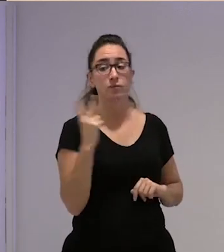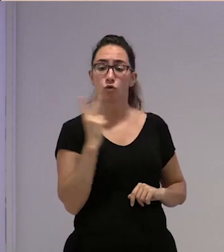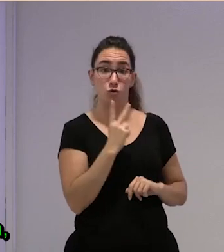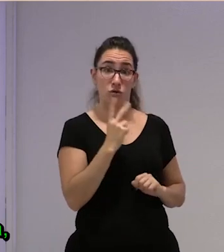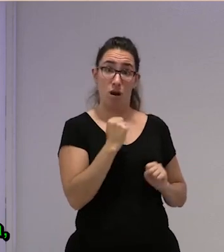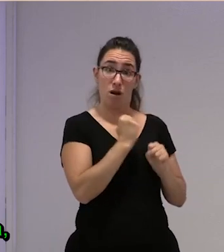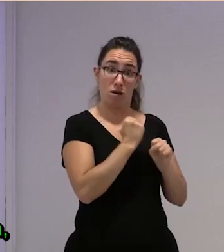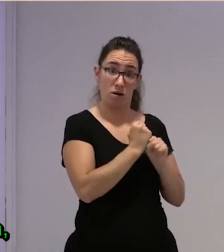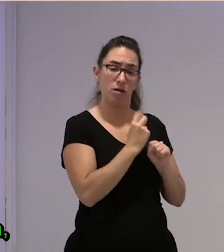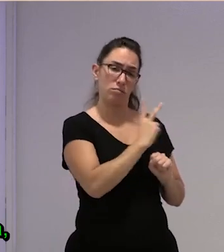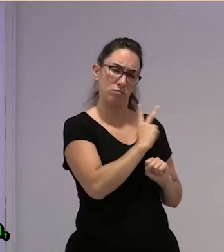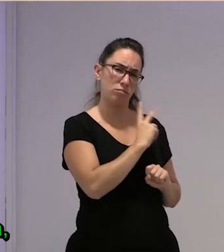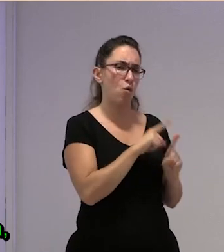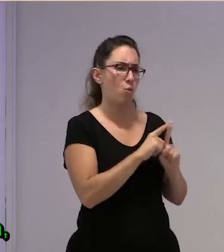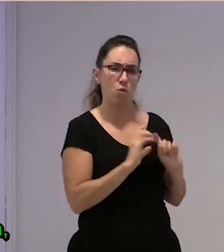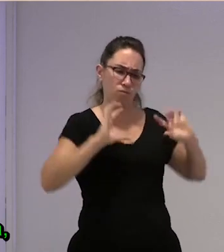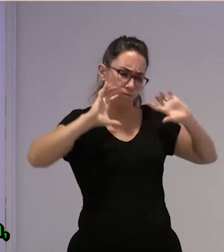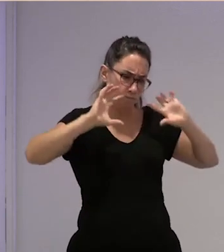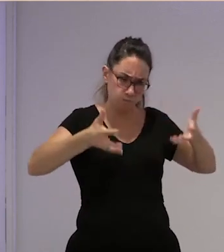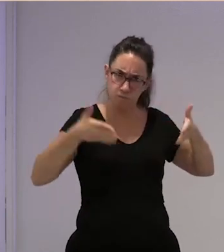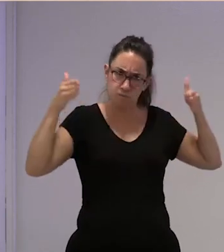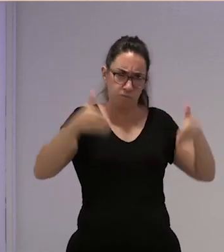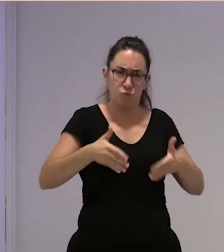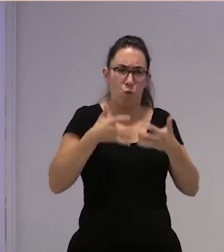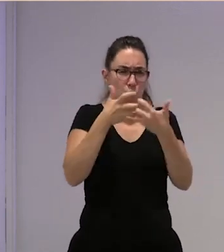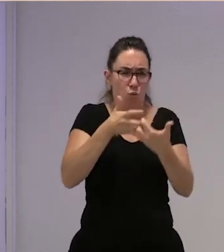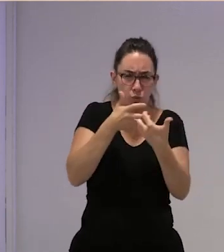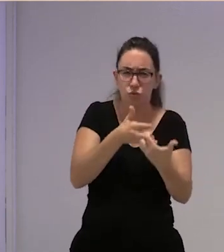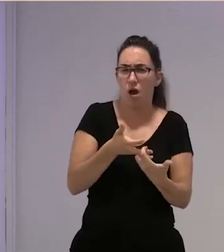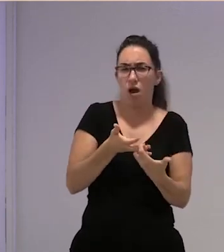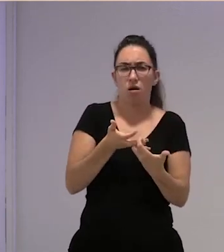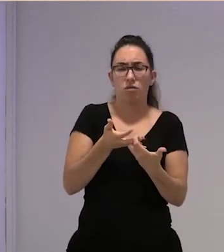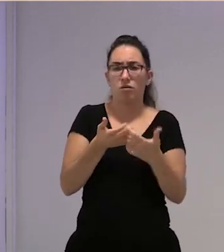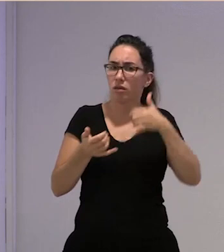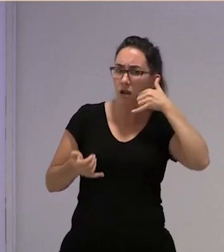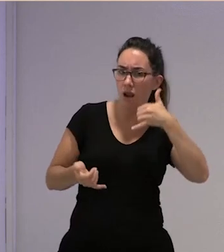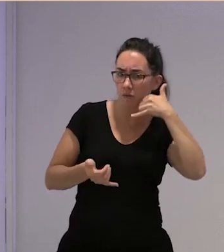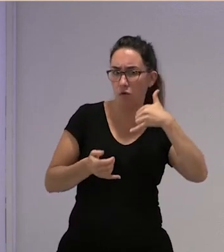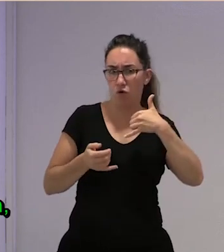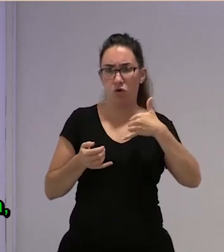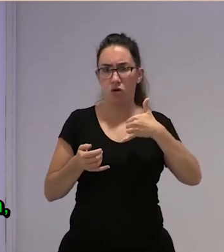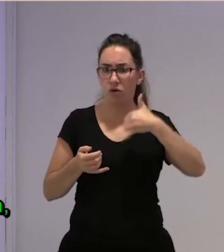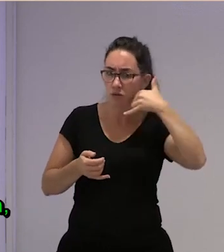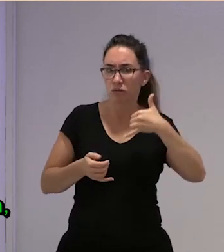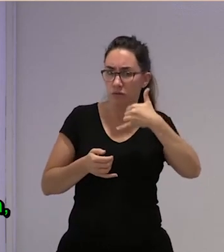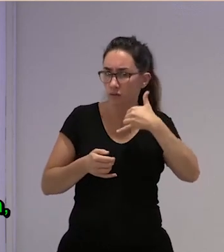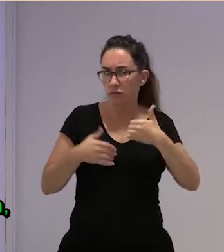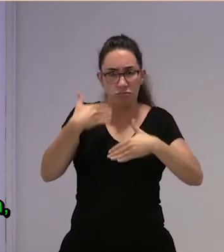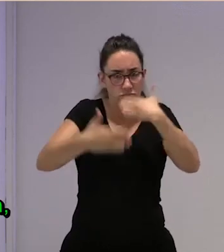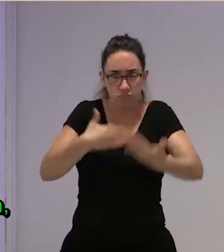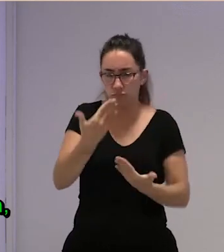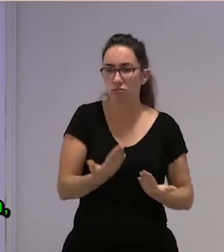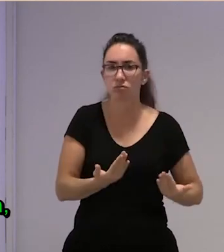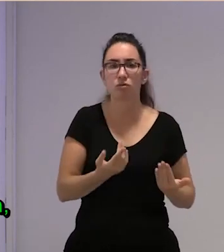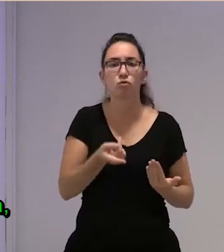nosotras dedicar en cuerpo y alma esta lucha de poder estar constantemente atendiendo el teléfono pues ya no solo con